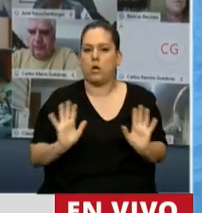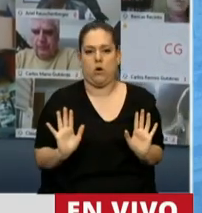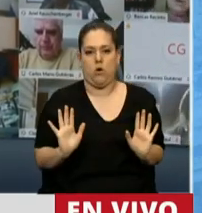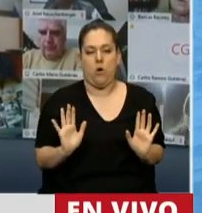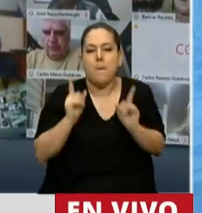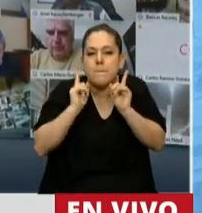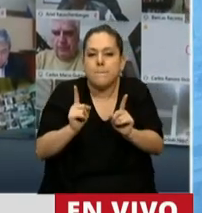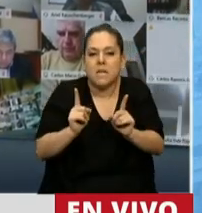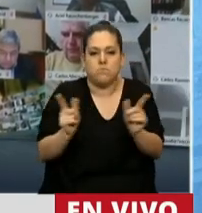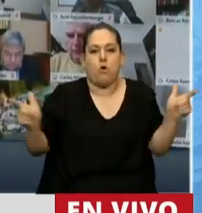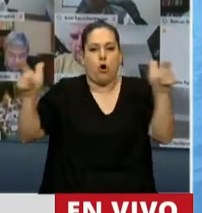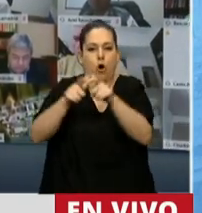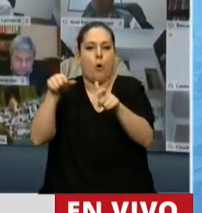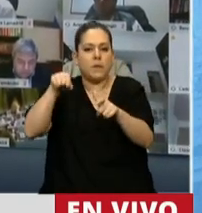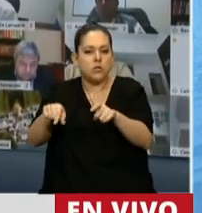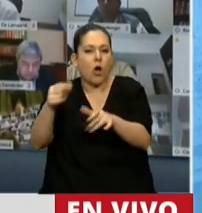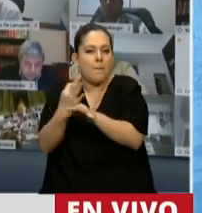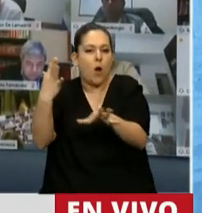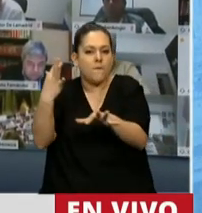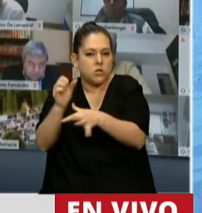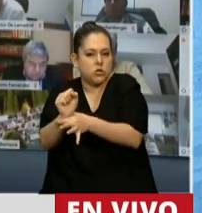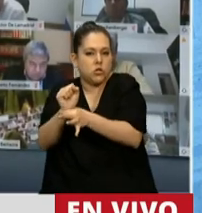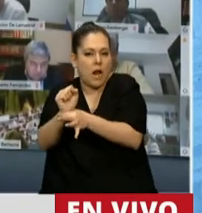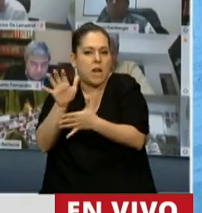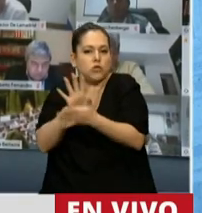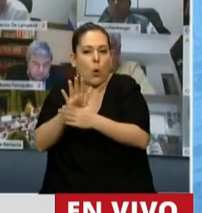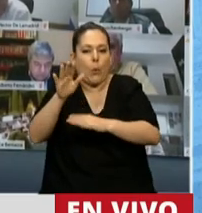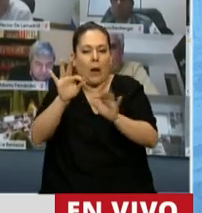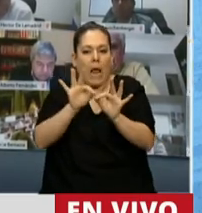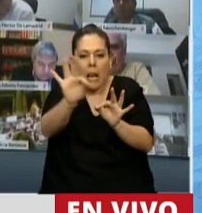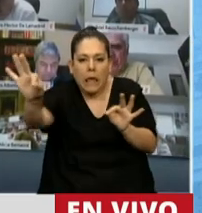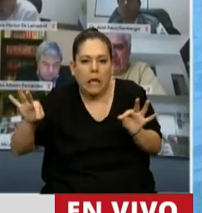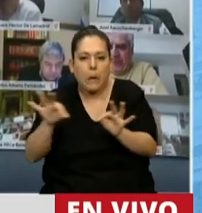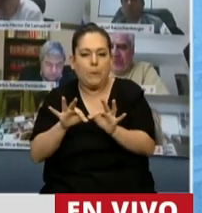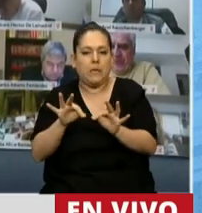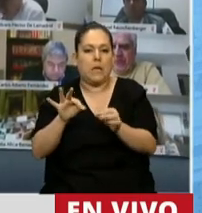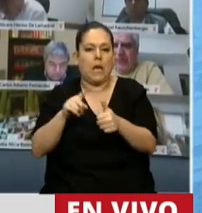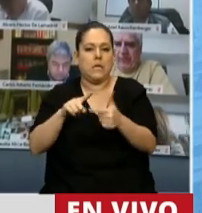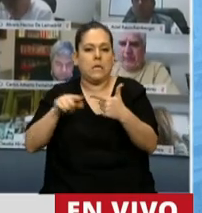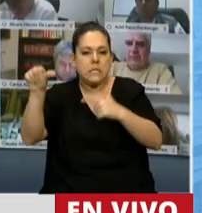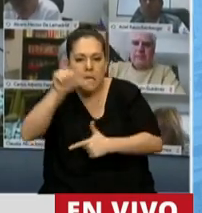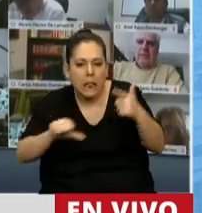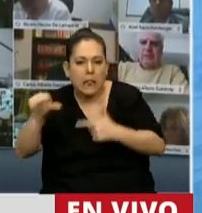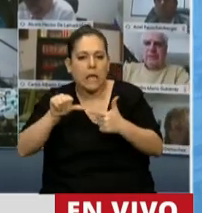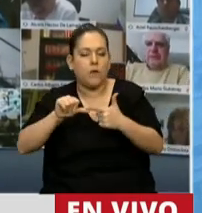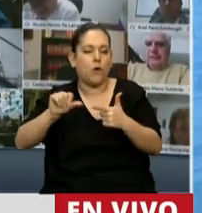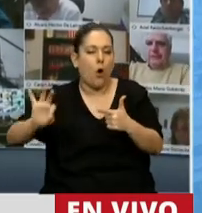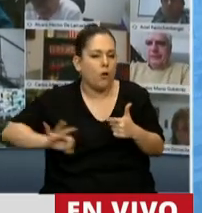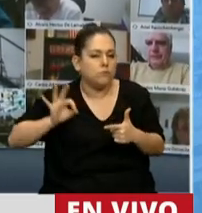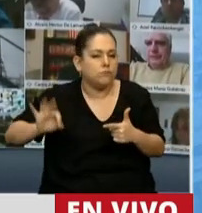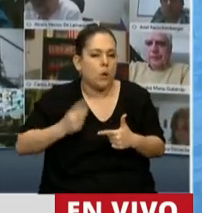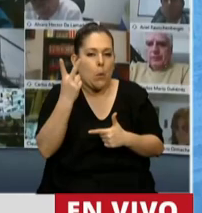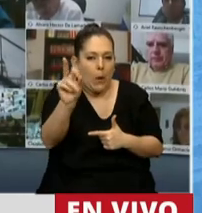ha tenido esta comisión de expertos en límites, este grupo de científicos a lo largo de 20